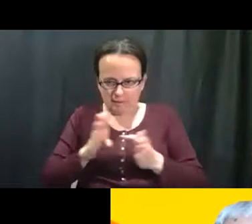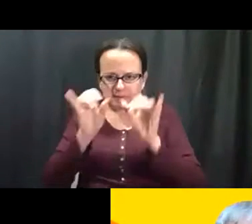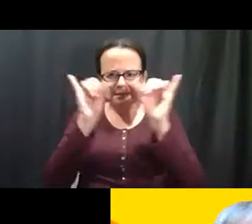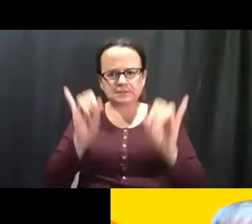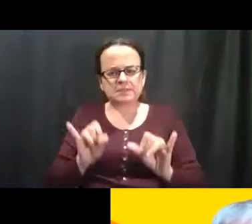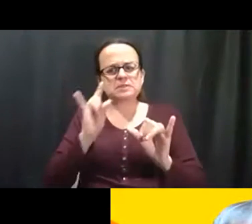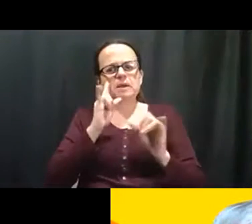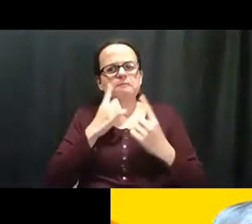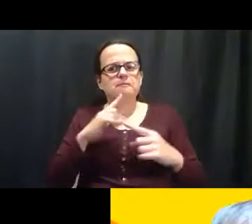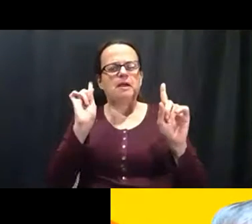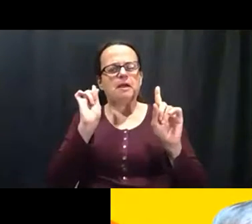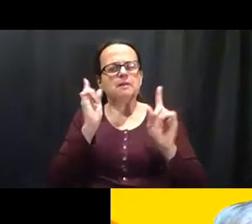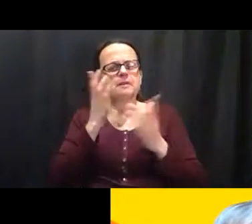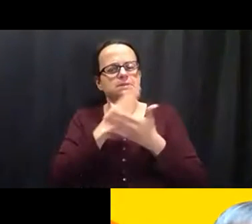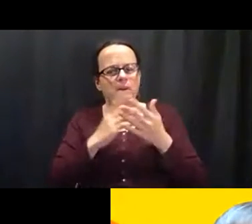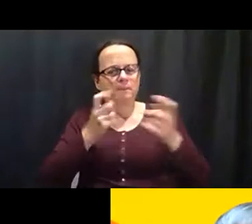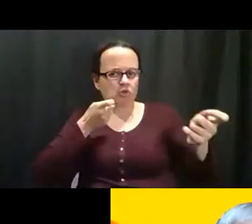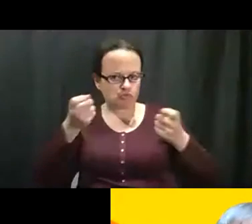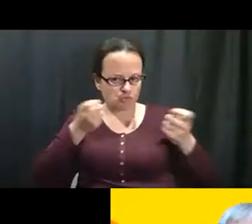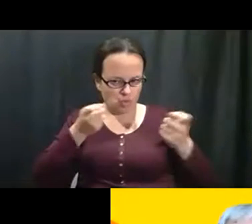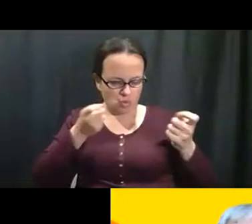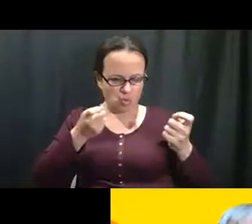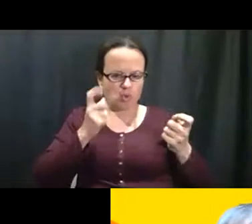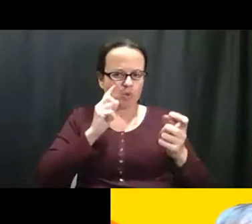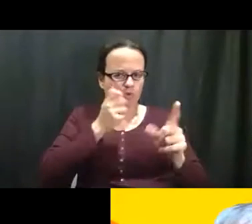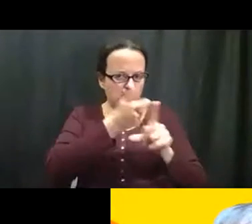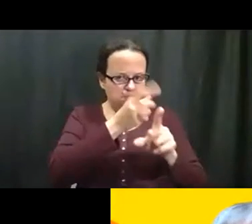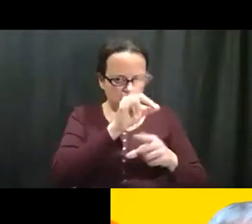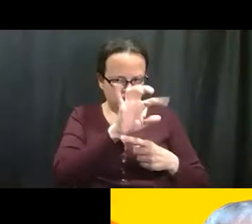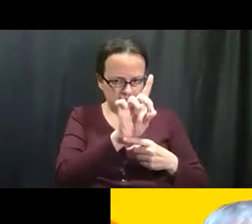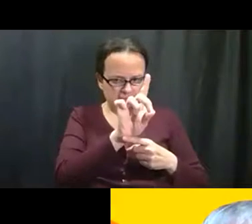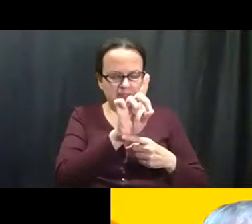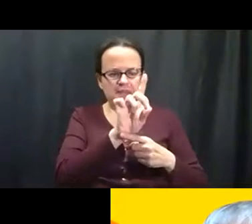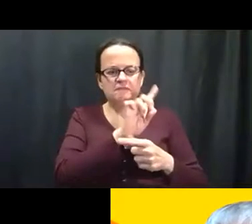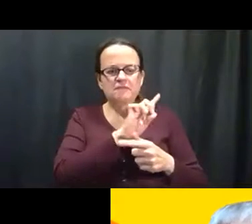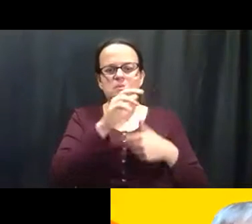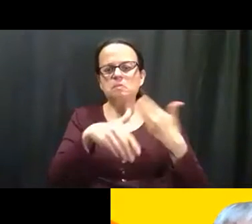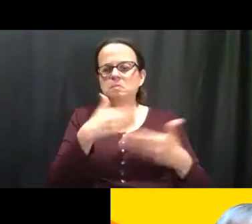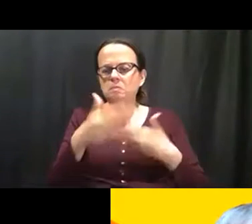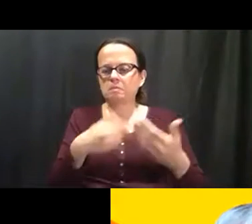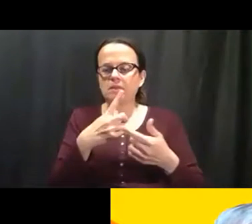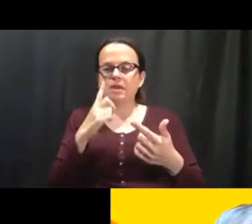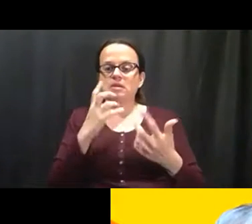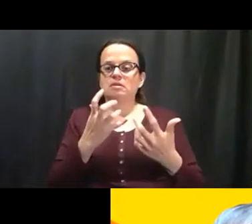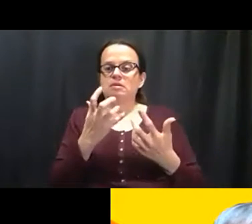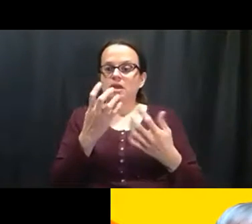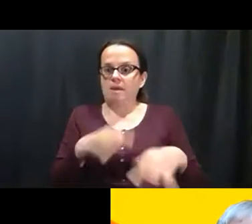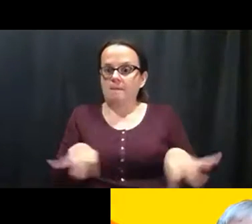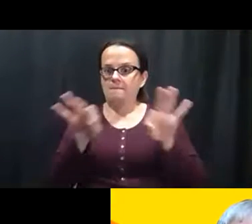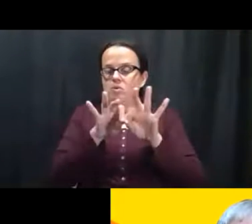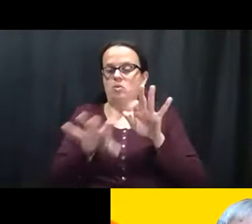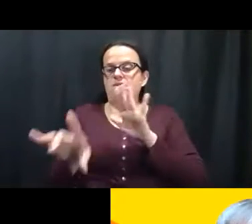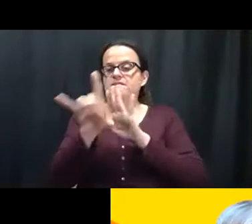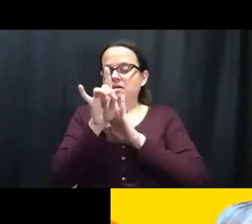planificación semanal y le daba el control y, y la, la habilidad de tomar decisiones a él.